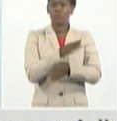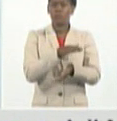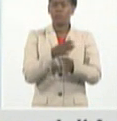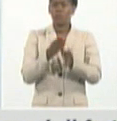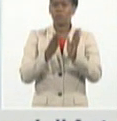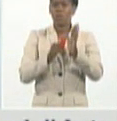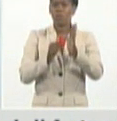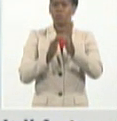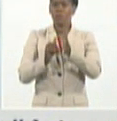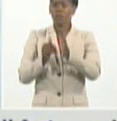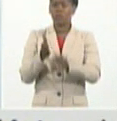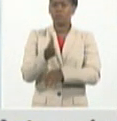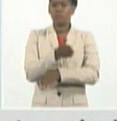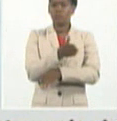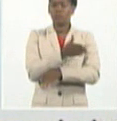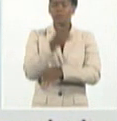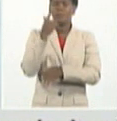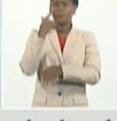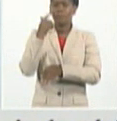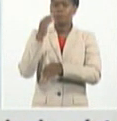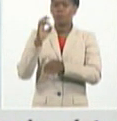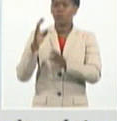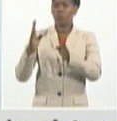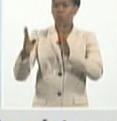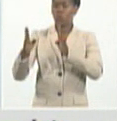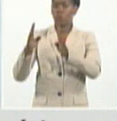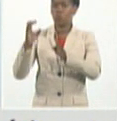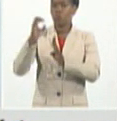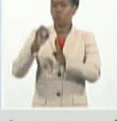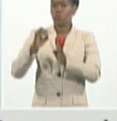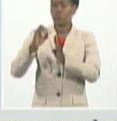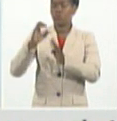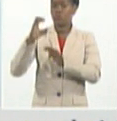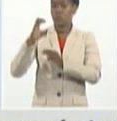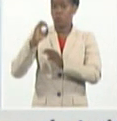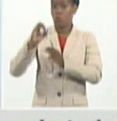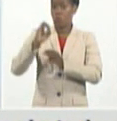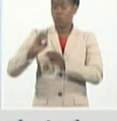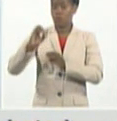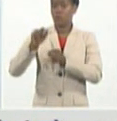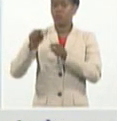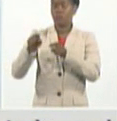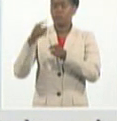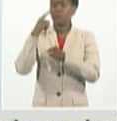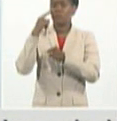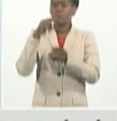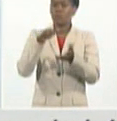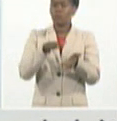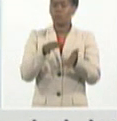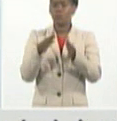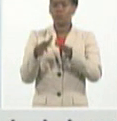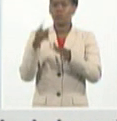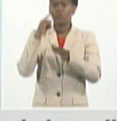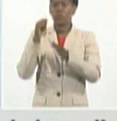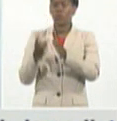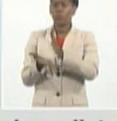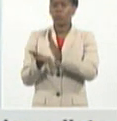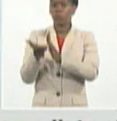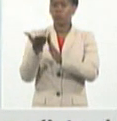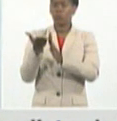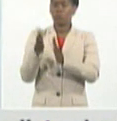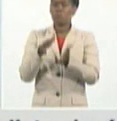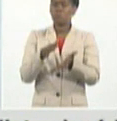antes, que este era un territorio que nunca, igual que el centro, presentó esta elevada transmisión.